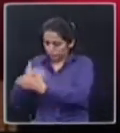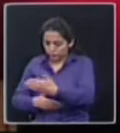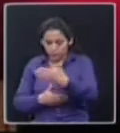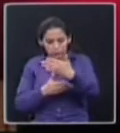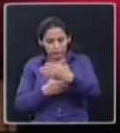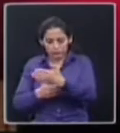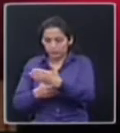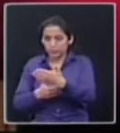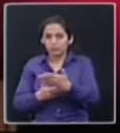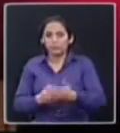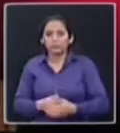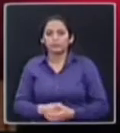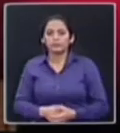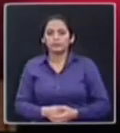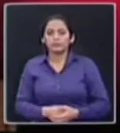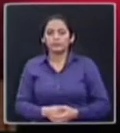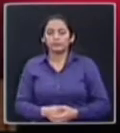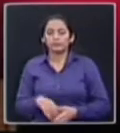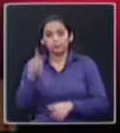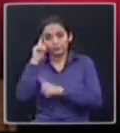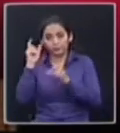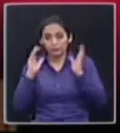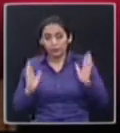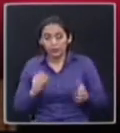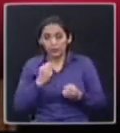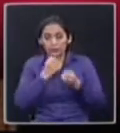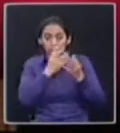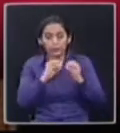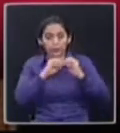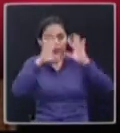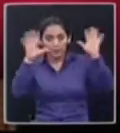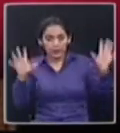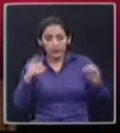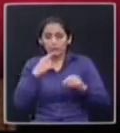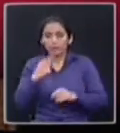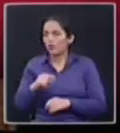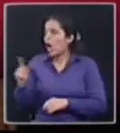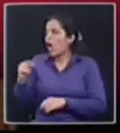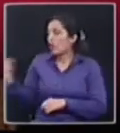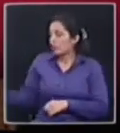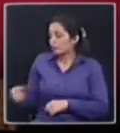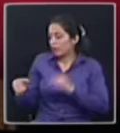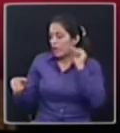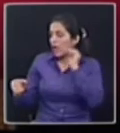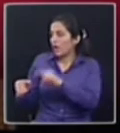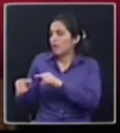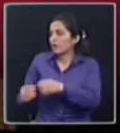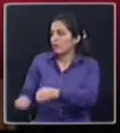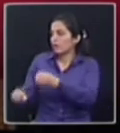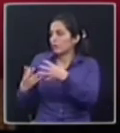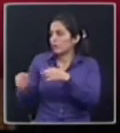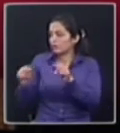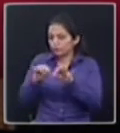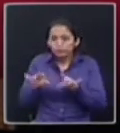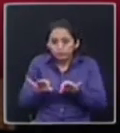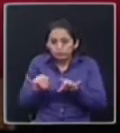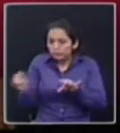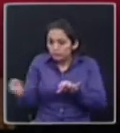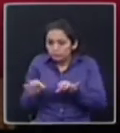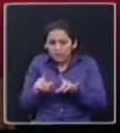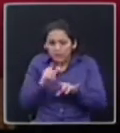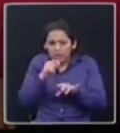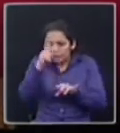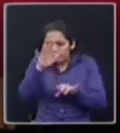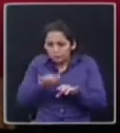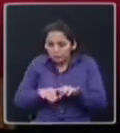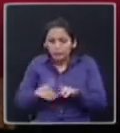El fiscal demostró ahora con una memoria electrónica que la están investigando hoy todavía, ¿no? Y por supuesto, porque hay que